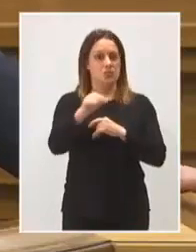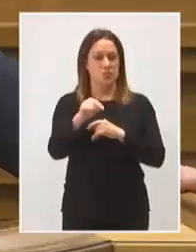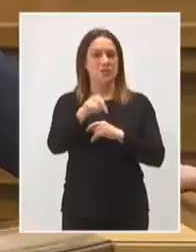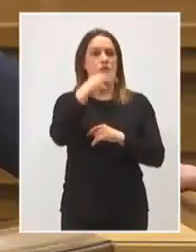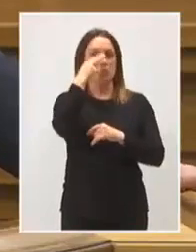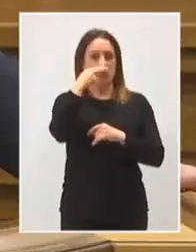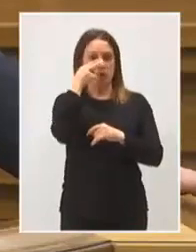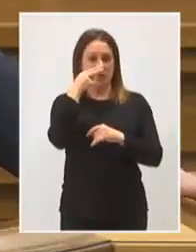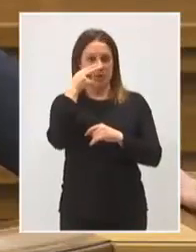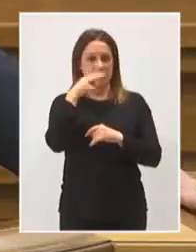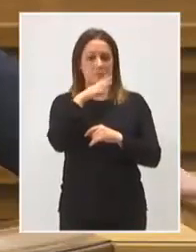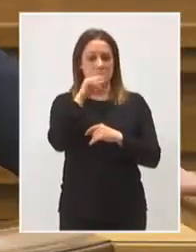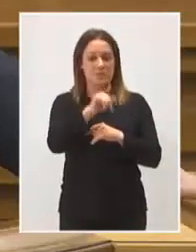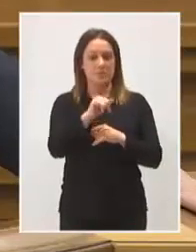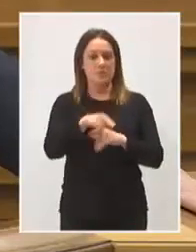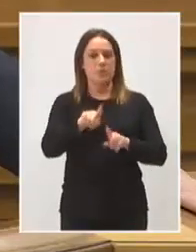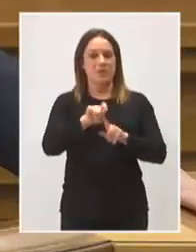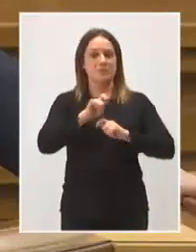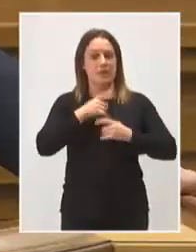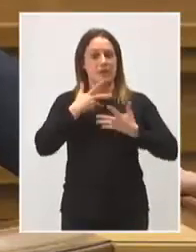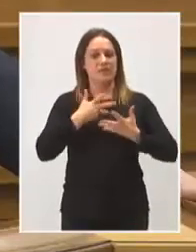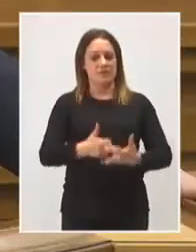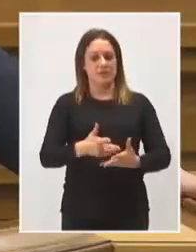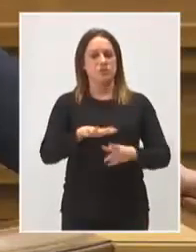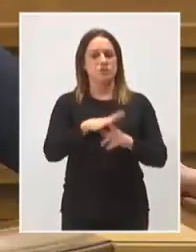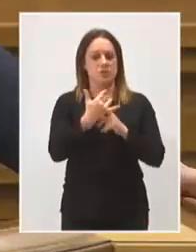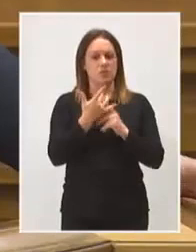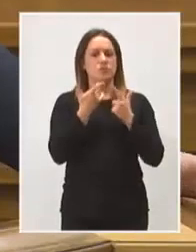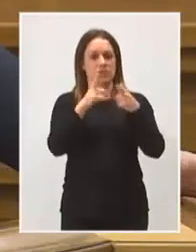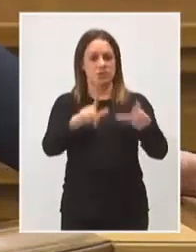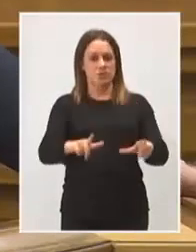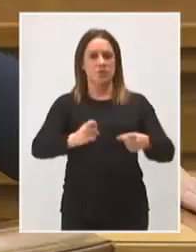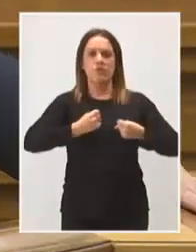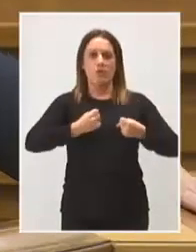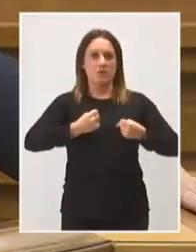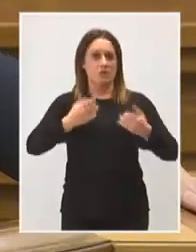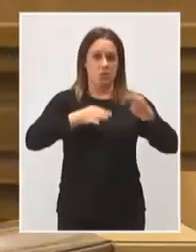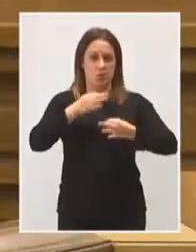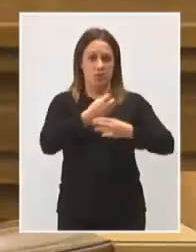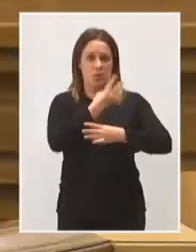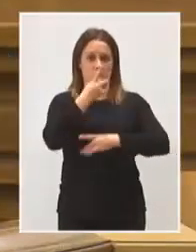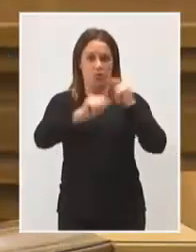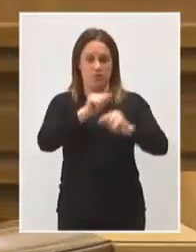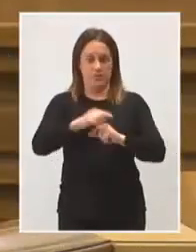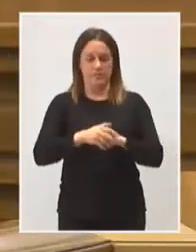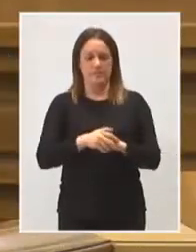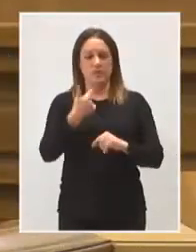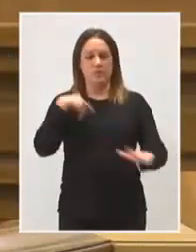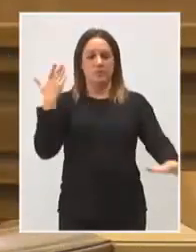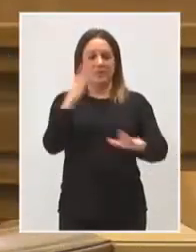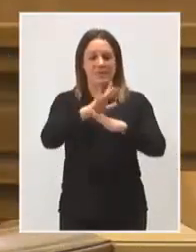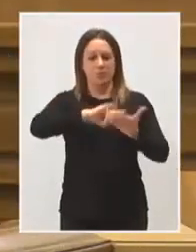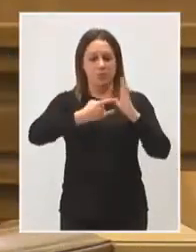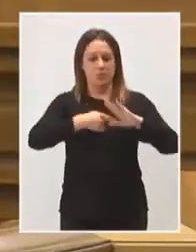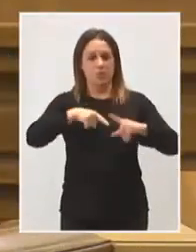importa mucho, porque crean, de alguna manera, ha aliviado la situación de un sector que no es tan fuerte como algunos piensan. Vamos a plantear un proyecto